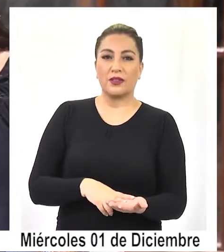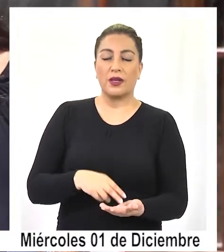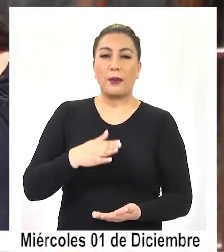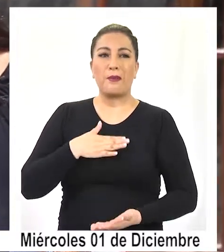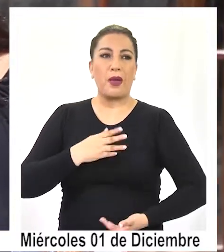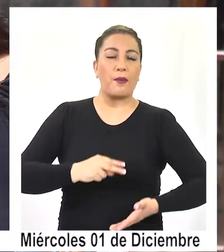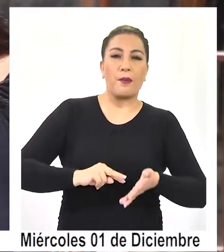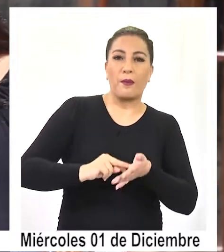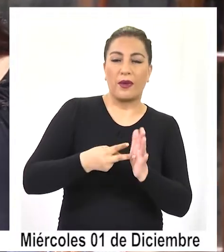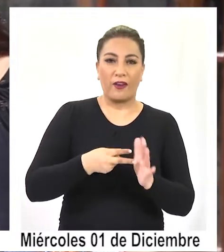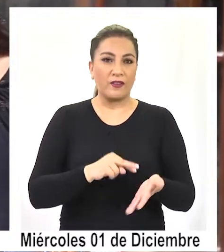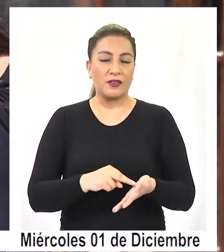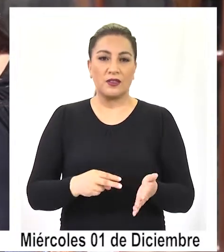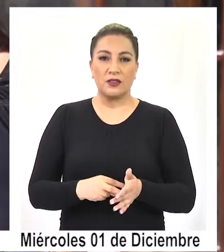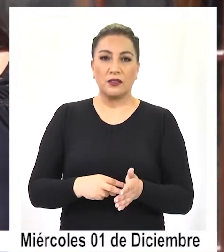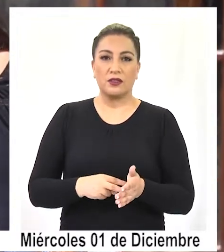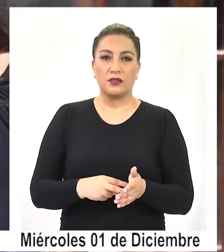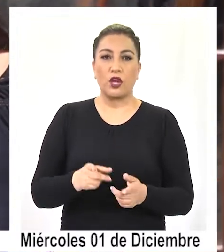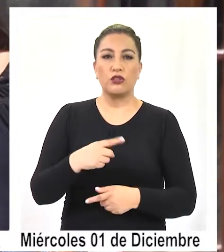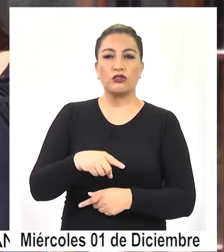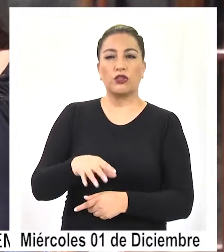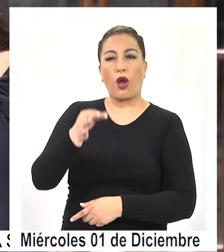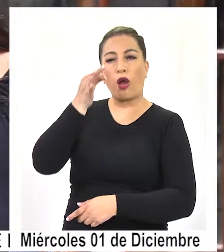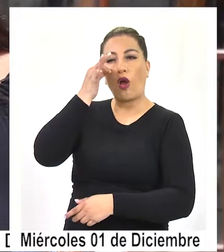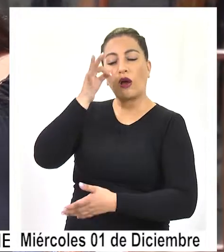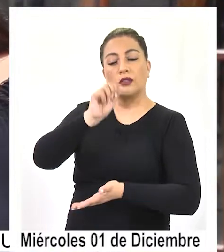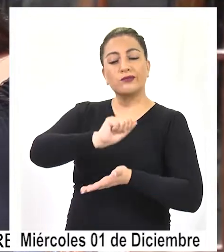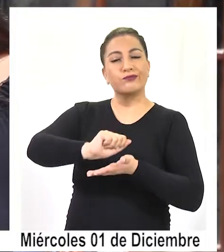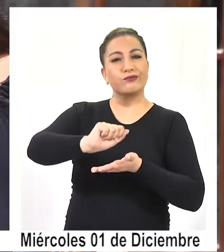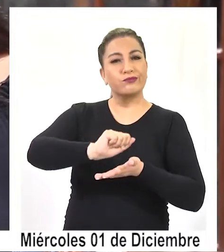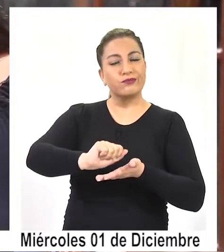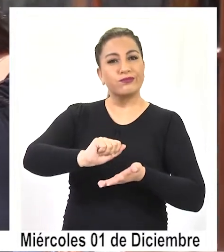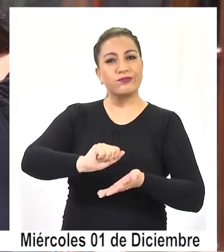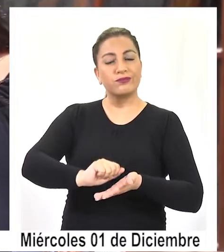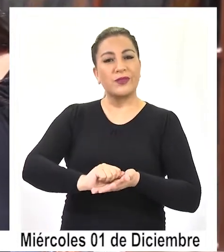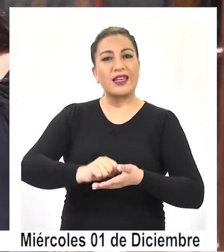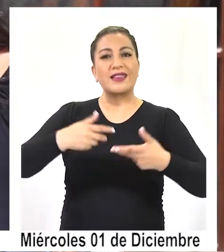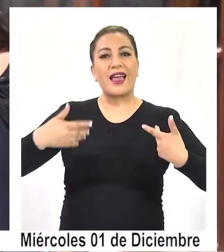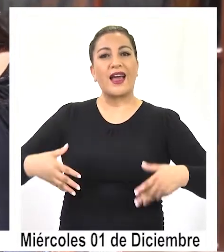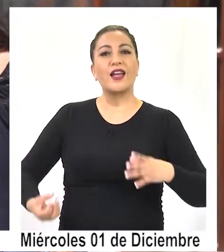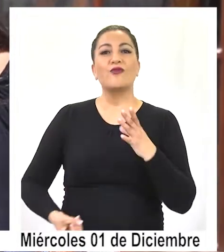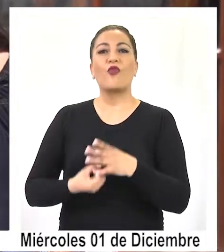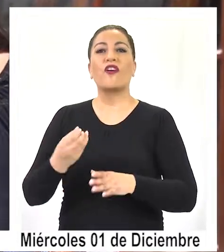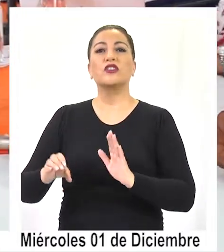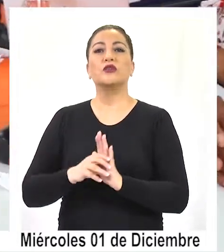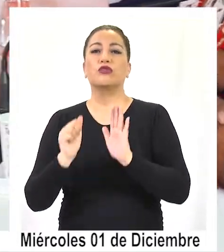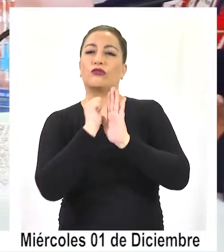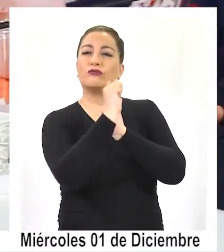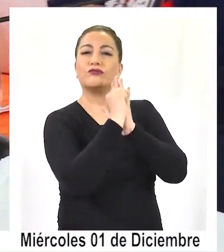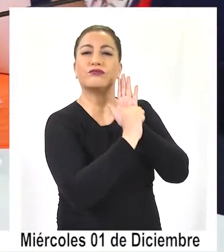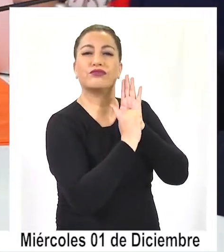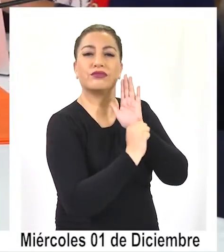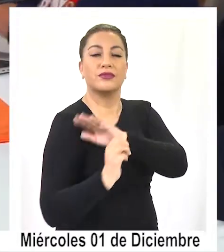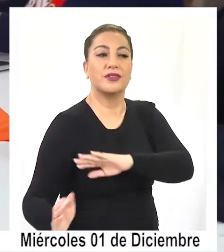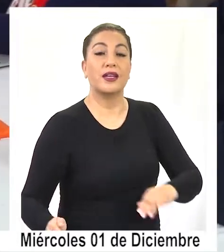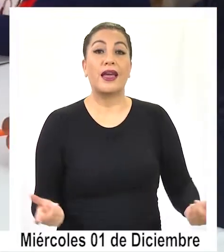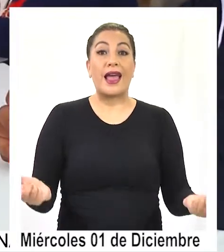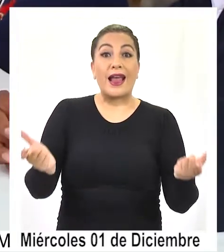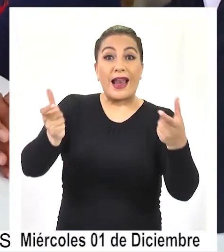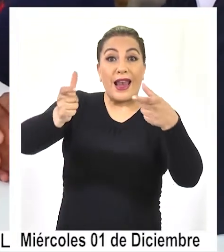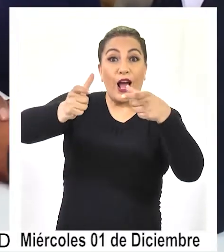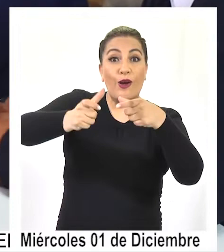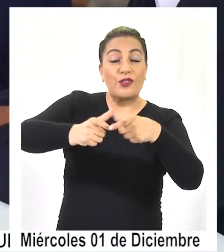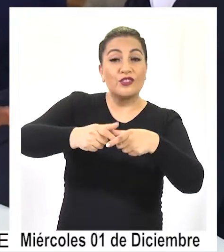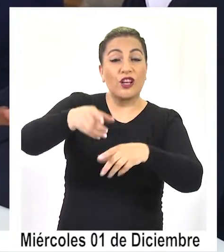problemáticas o nuestras observaciones sean instaladas en esta nueva constitución. Desde la Comisión